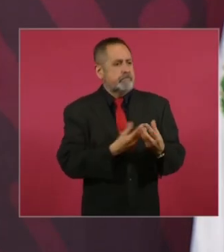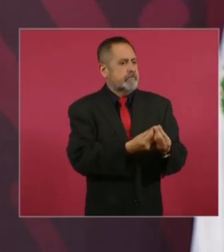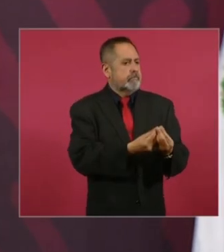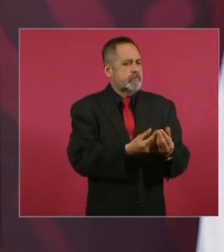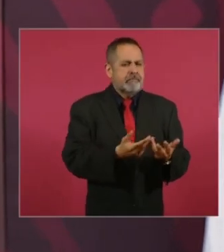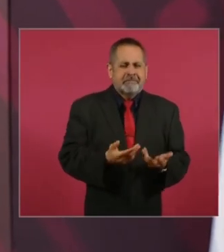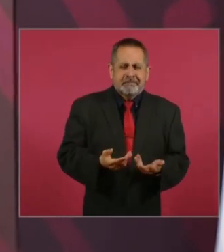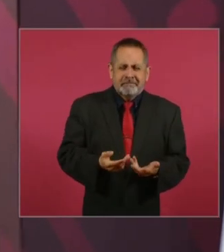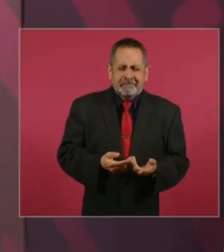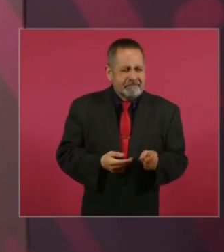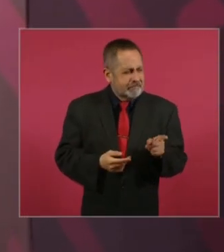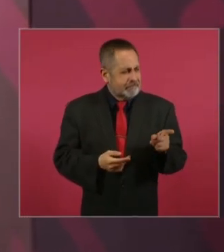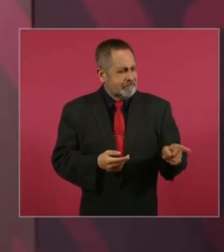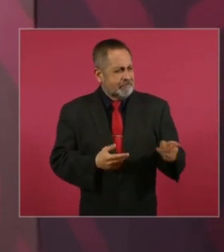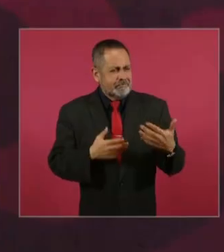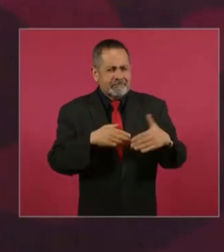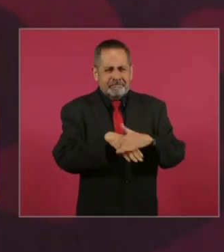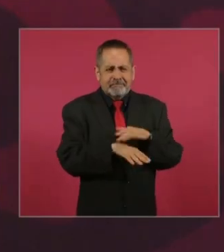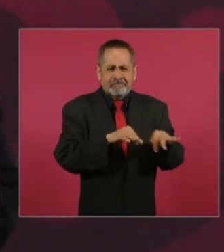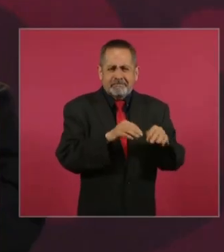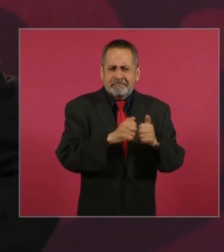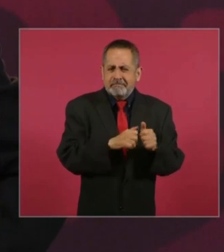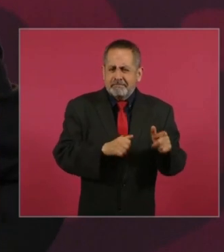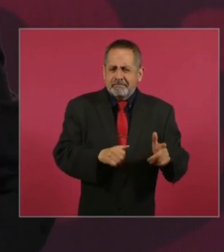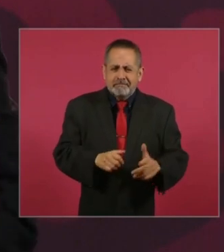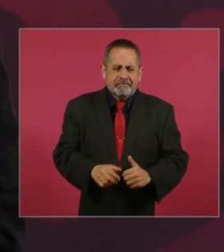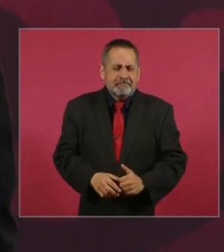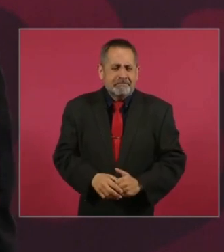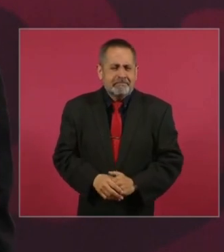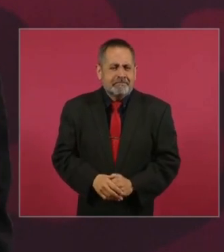que le entregó los ferrocarriles nacionales.